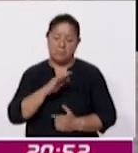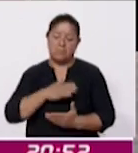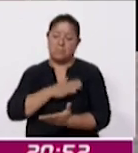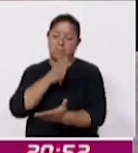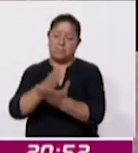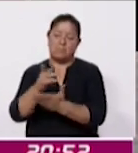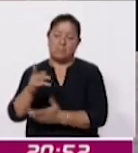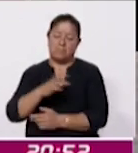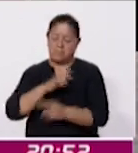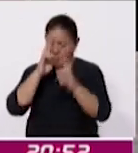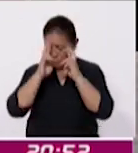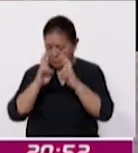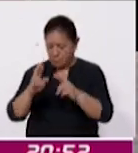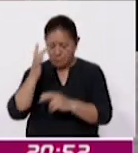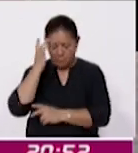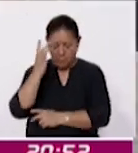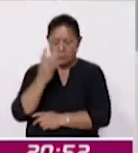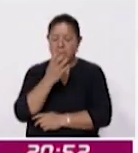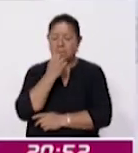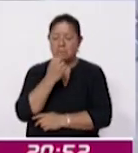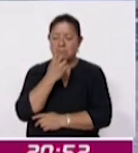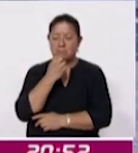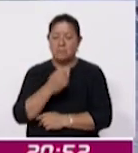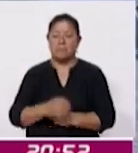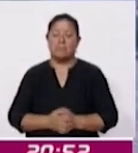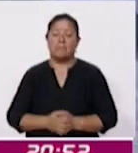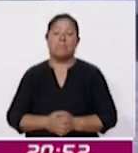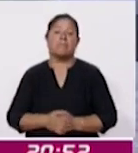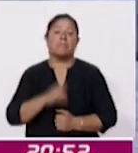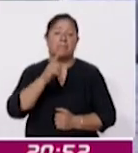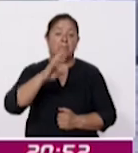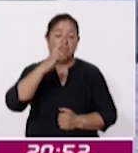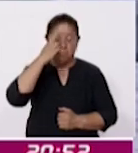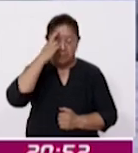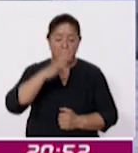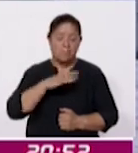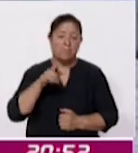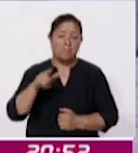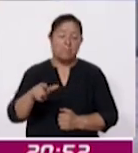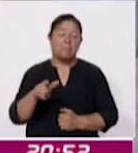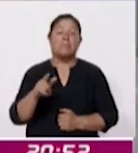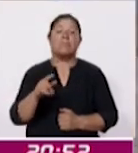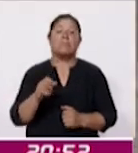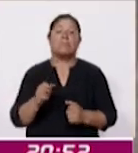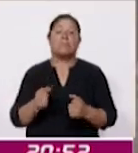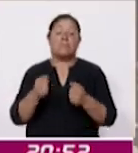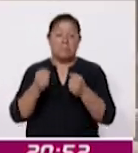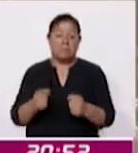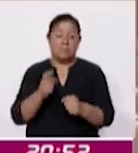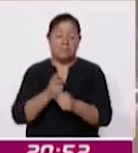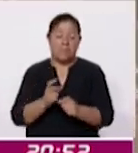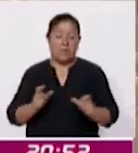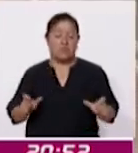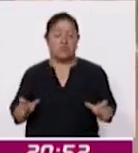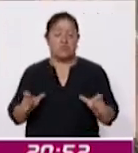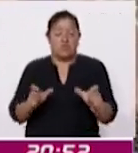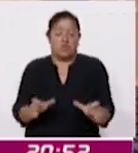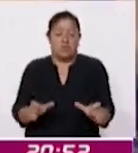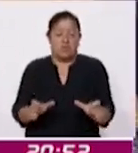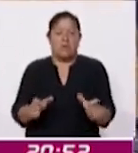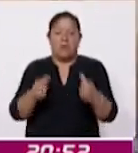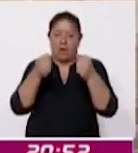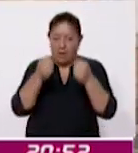a la reliquia de San Jodas Tadeo Cabe señalar que se ha establecido un dispositivo de seguridad y protección civil para